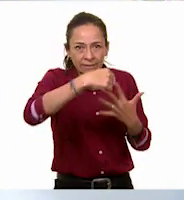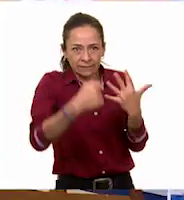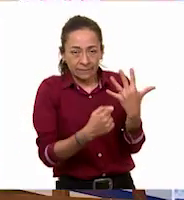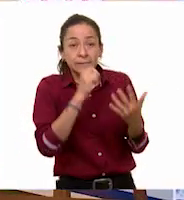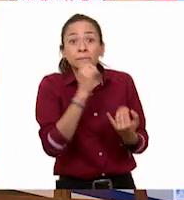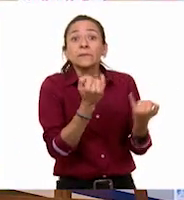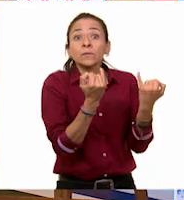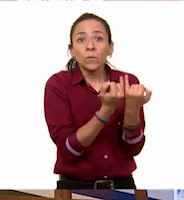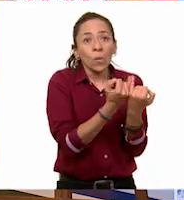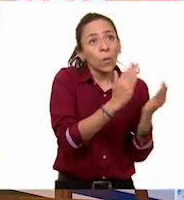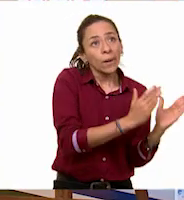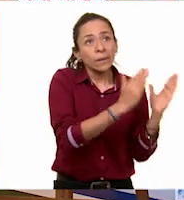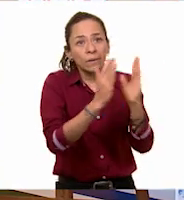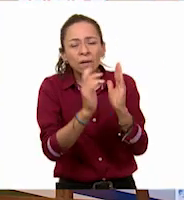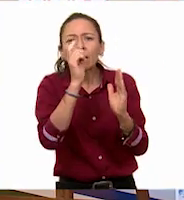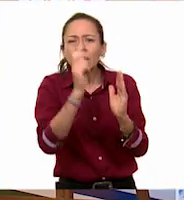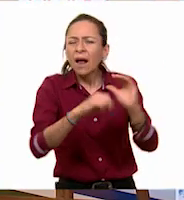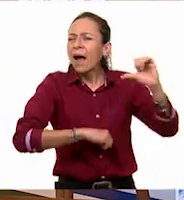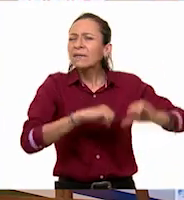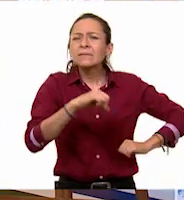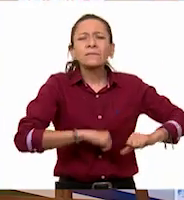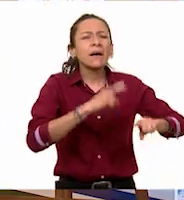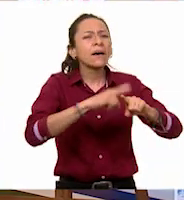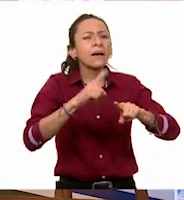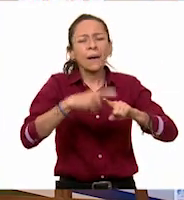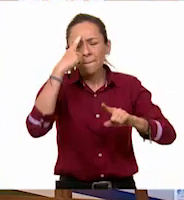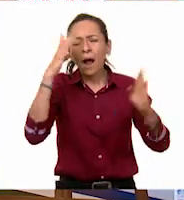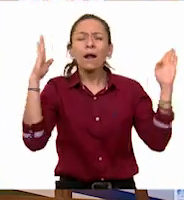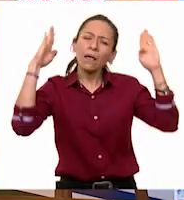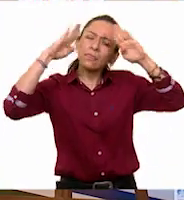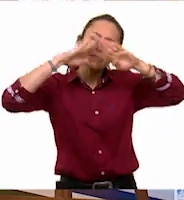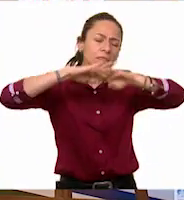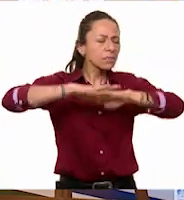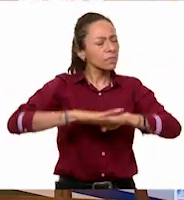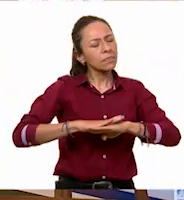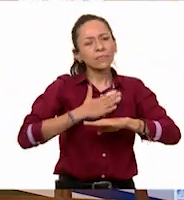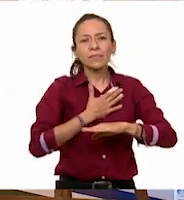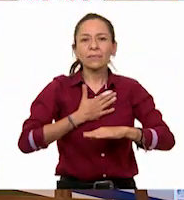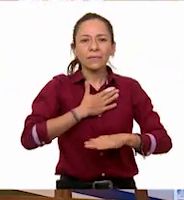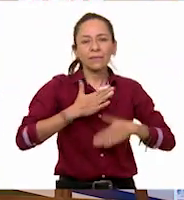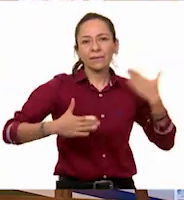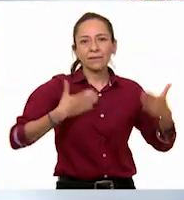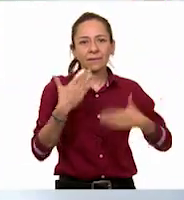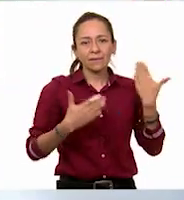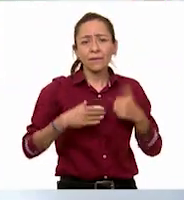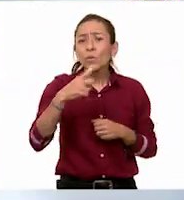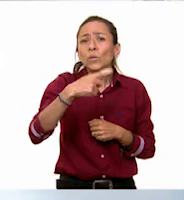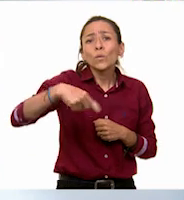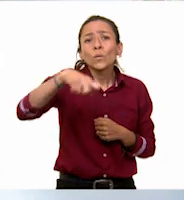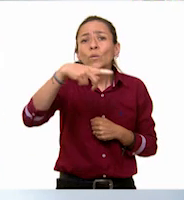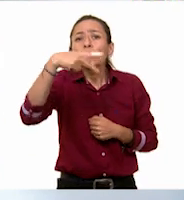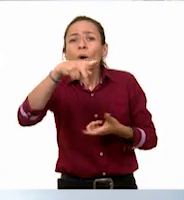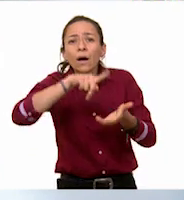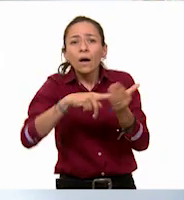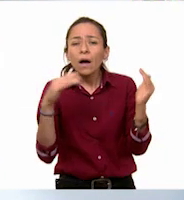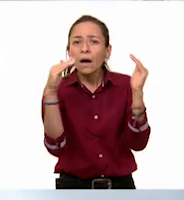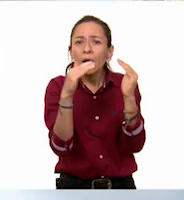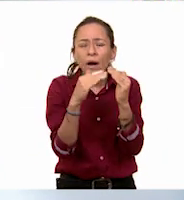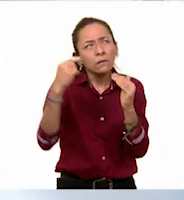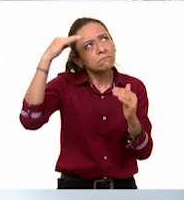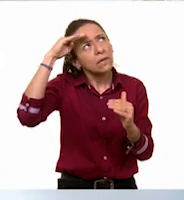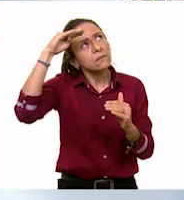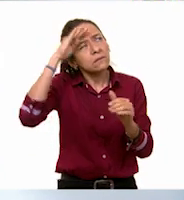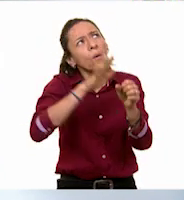ir ubicando de acuerdo a los objetos que tengan las temáticas de su museo. Ahora vamos a